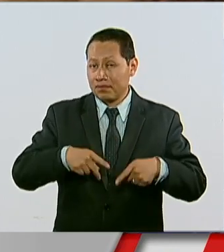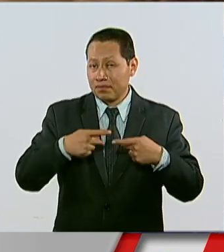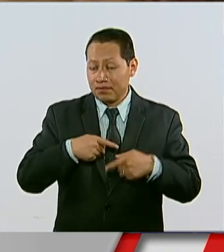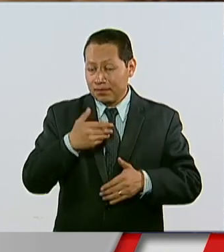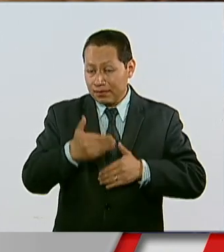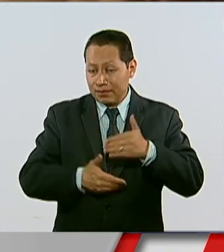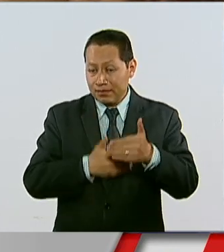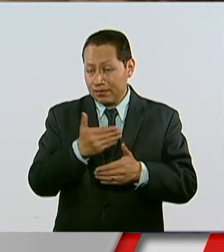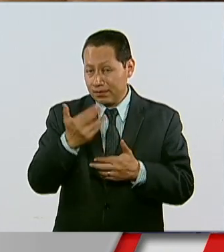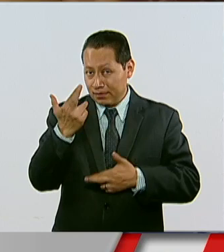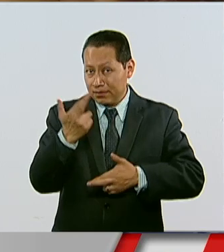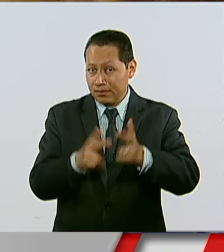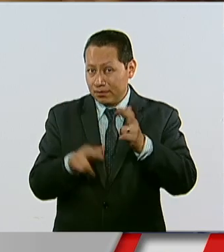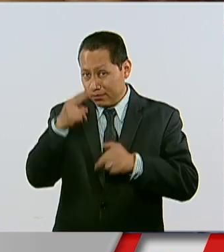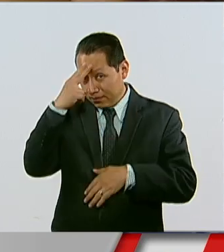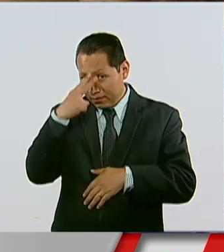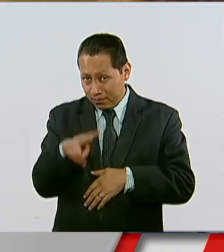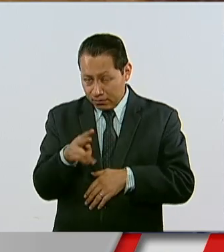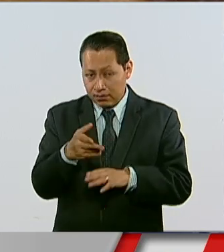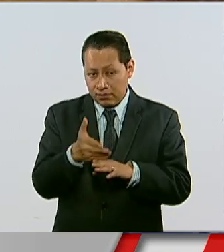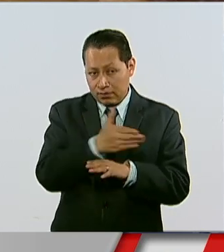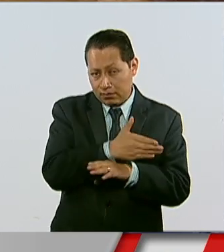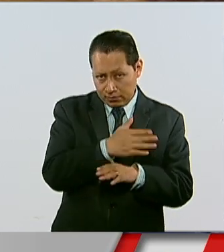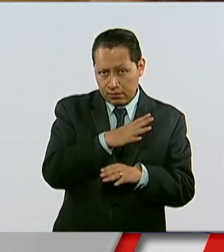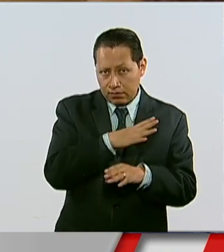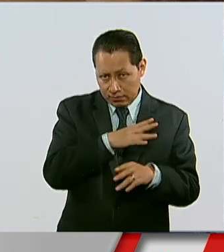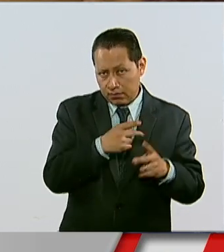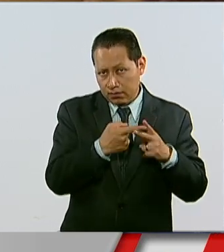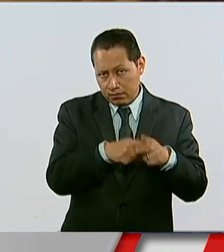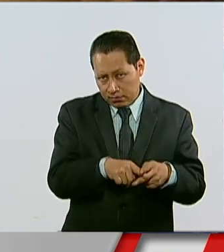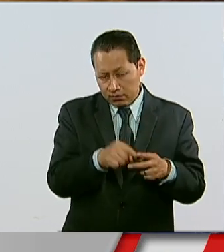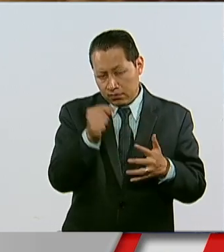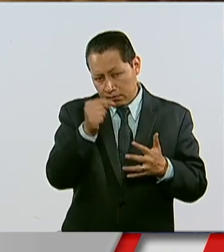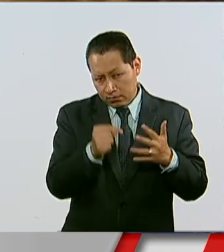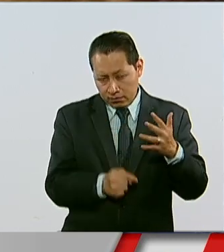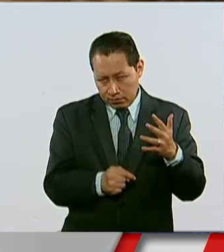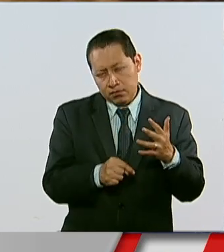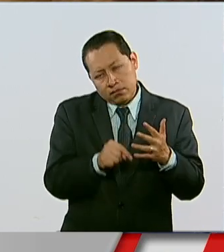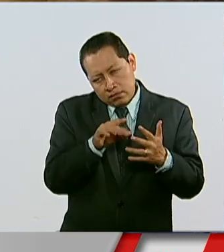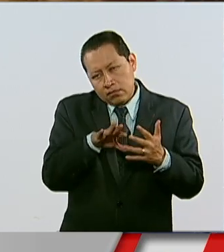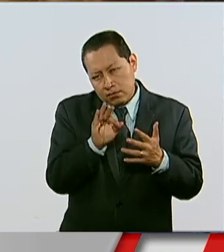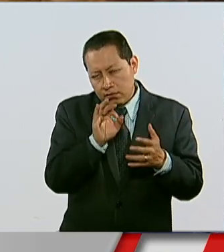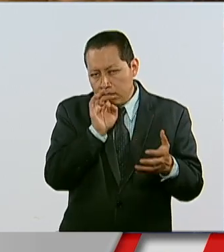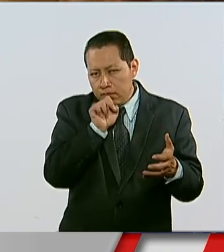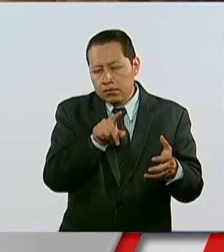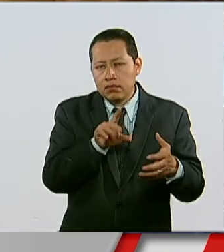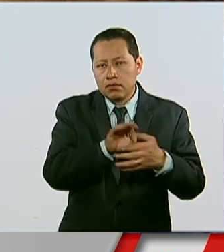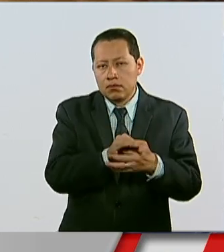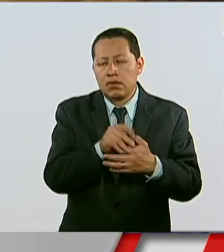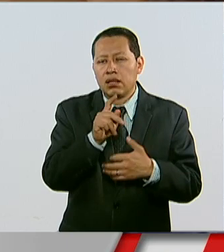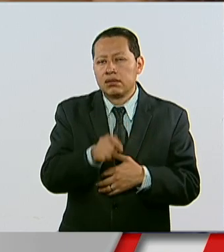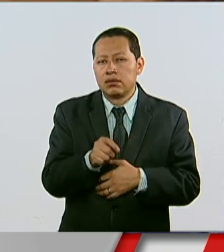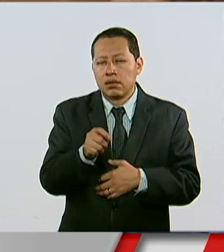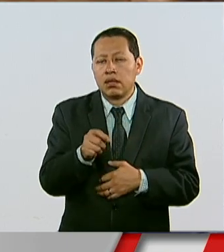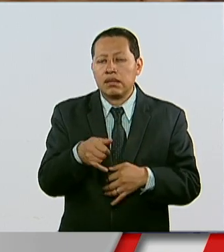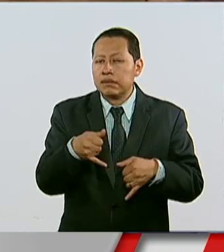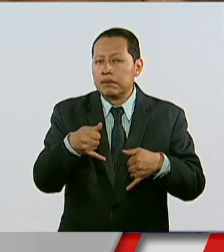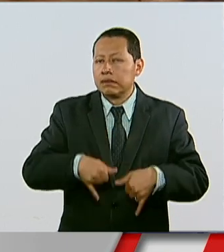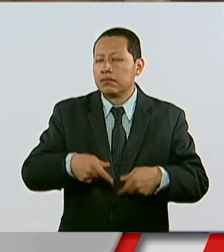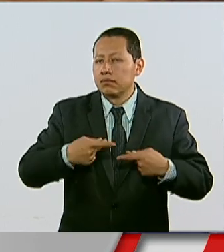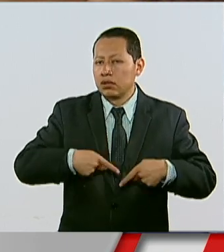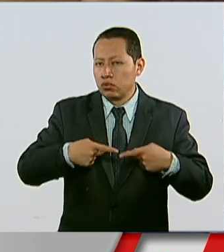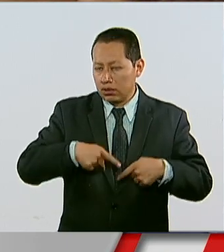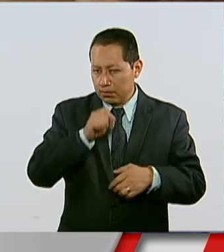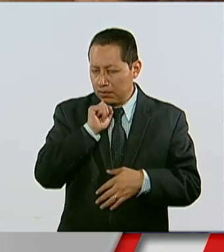Revolución Mexicana tiene muchos orígenes, uno de ellos sin duda, esta rebelión en la región del sureste del país,